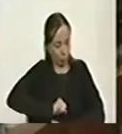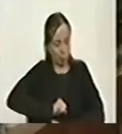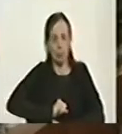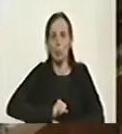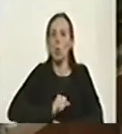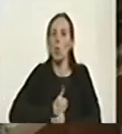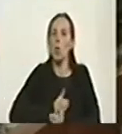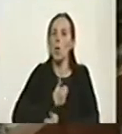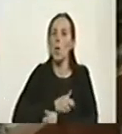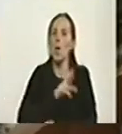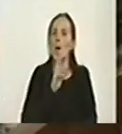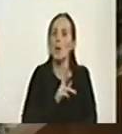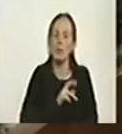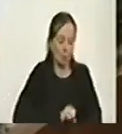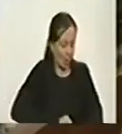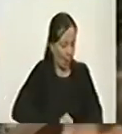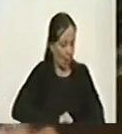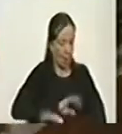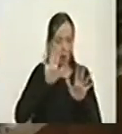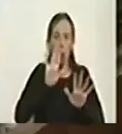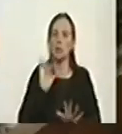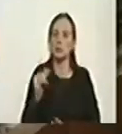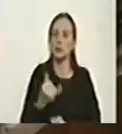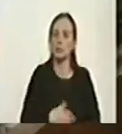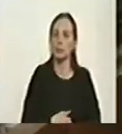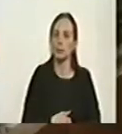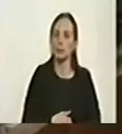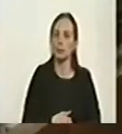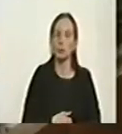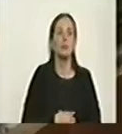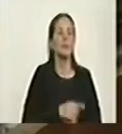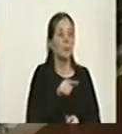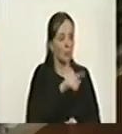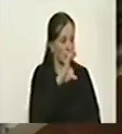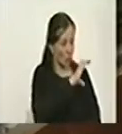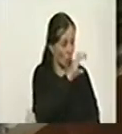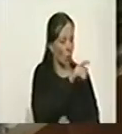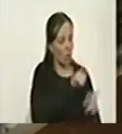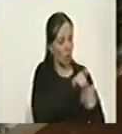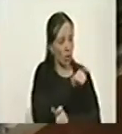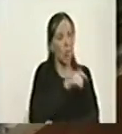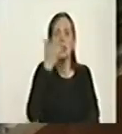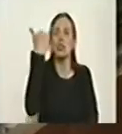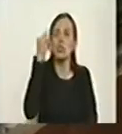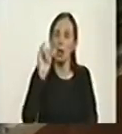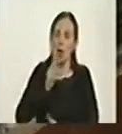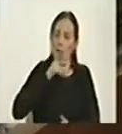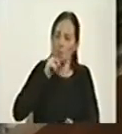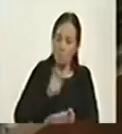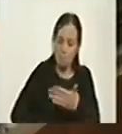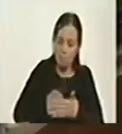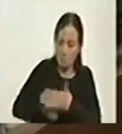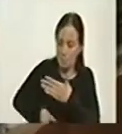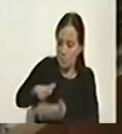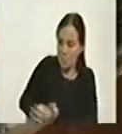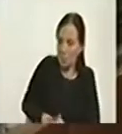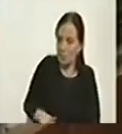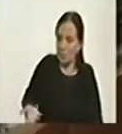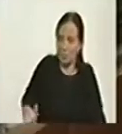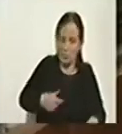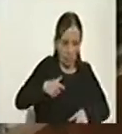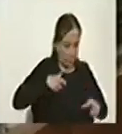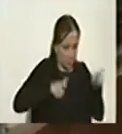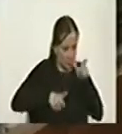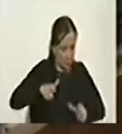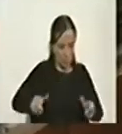respuesta es sí. ¿Que los colombianos ya pagamos impuestos para rescatar la banca? La respuesta